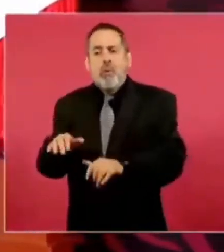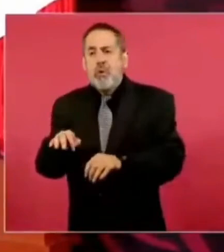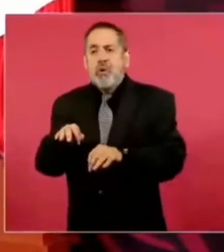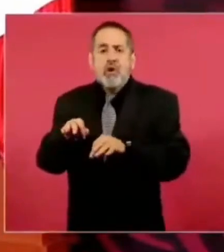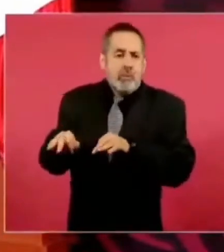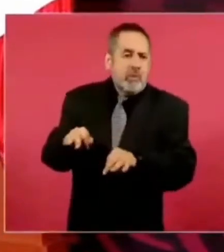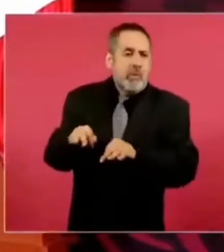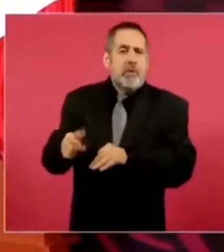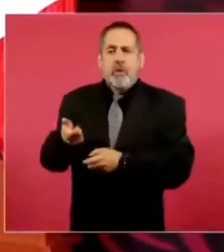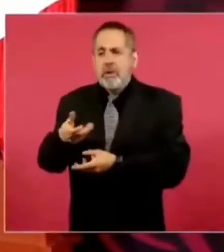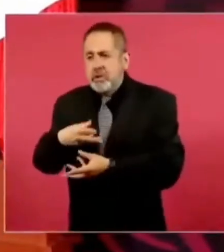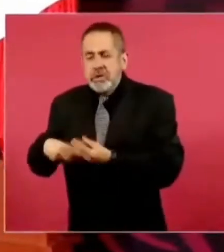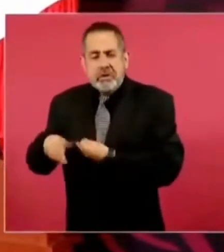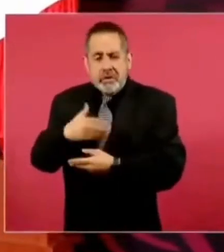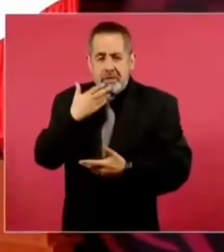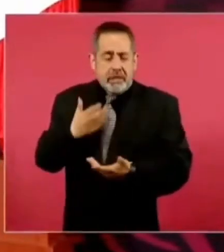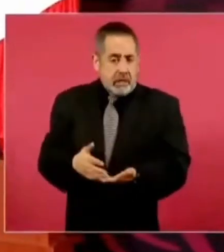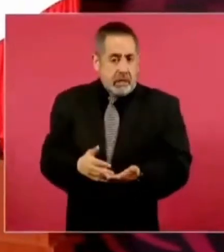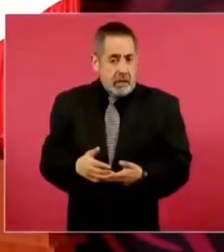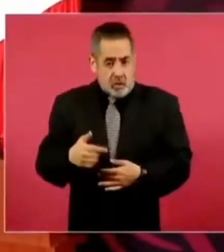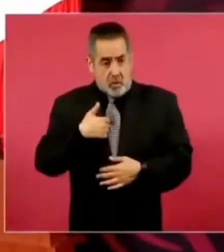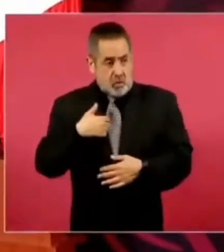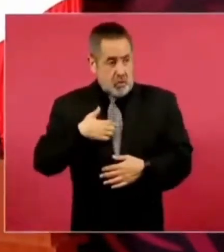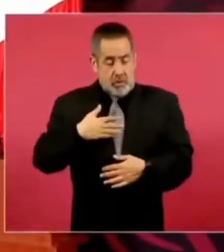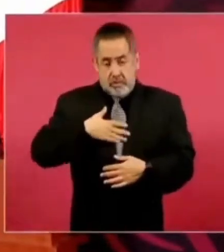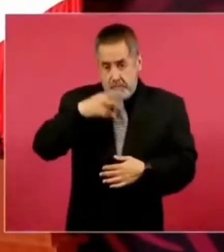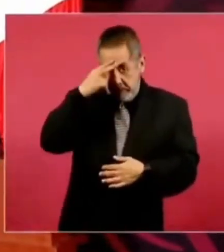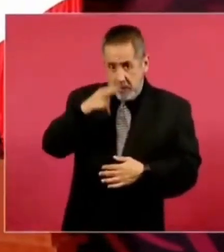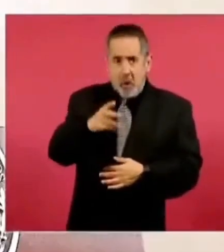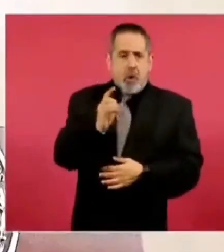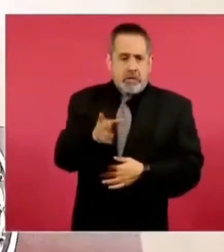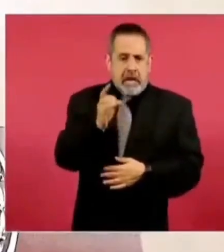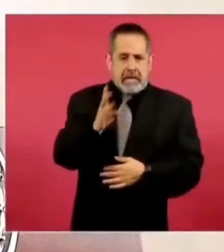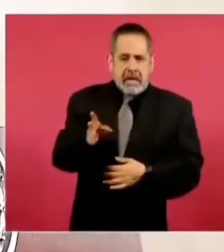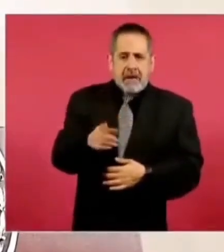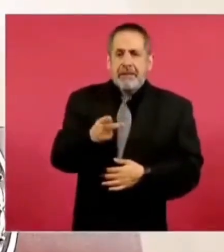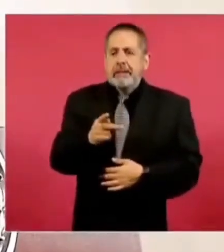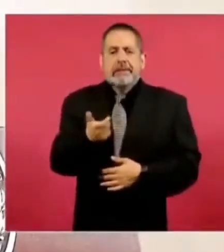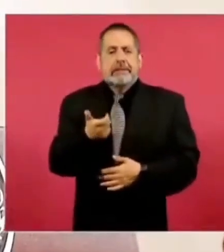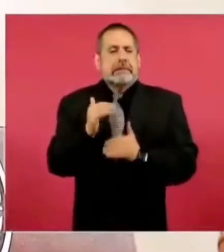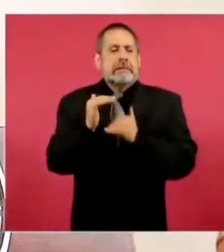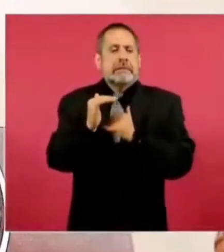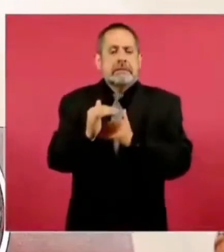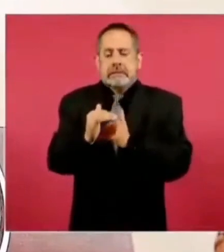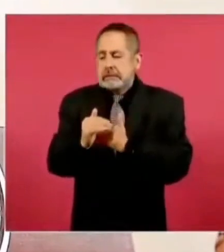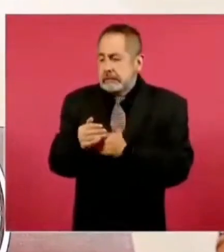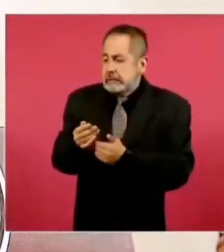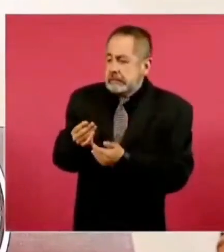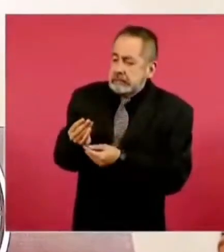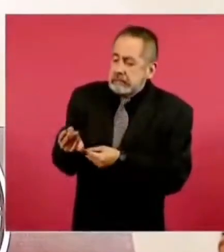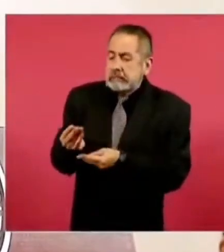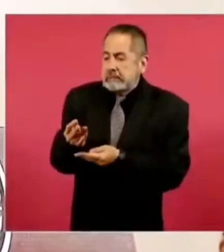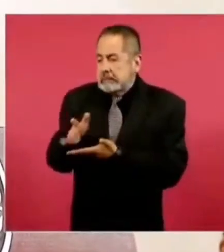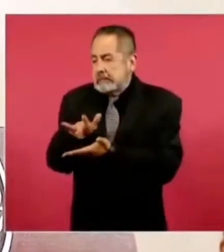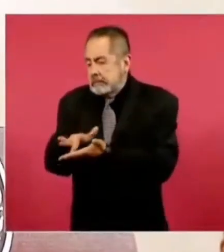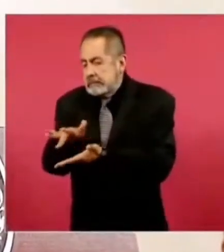Lo estamos haciendo nosotros, pero de manera limitada. Estamos